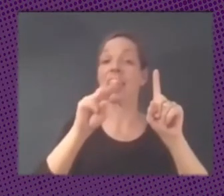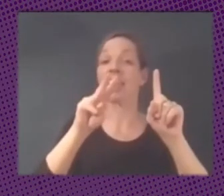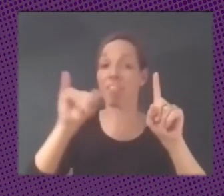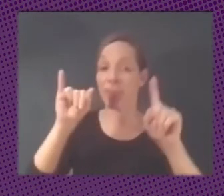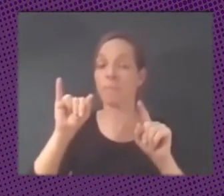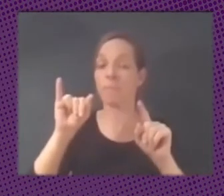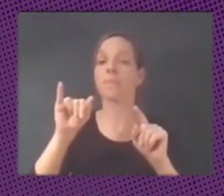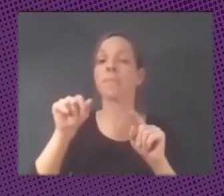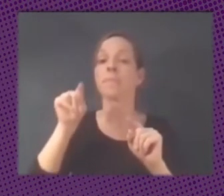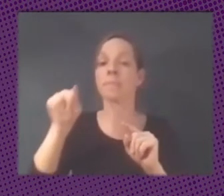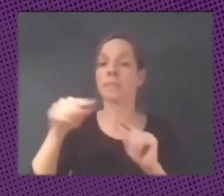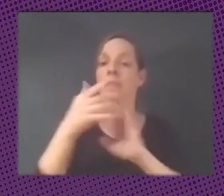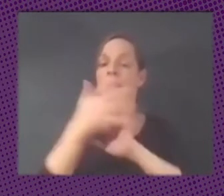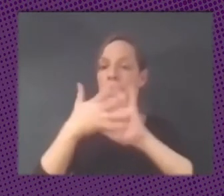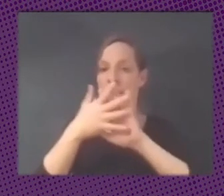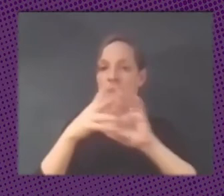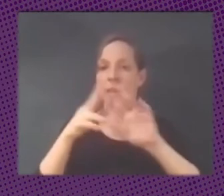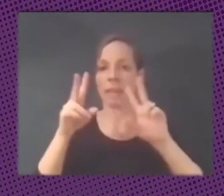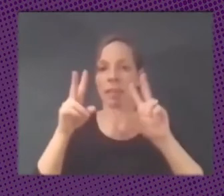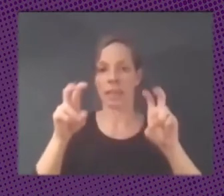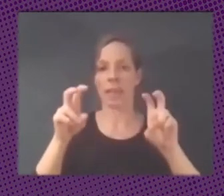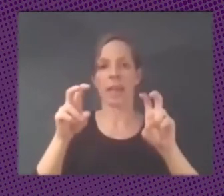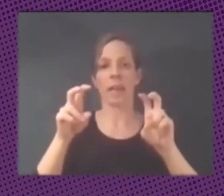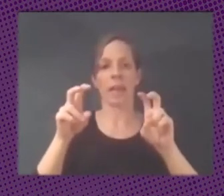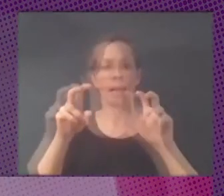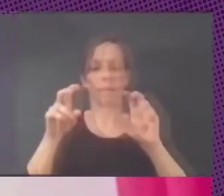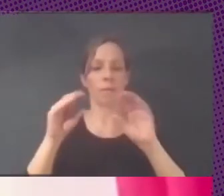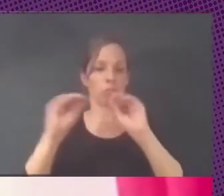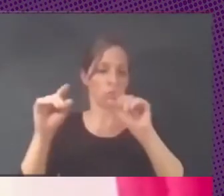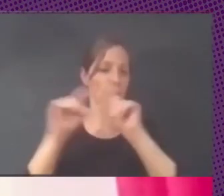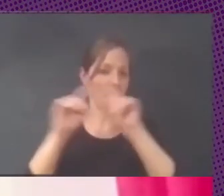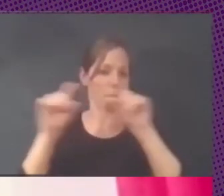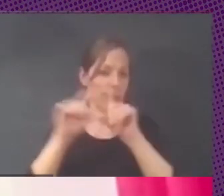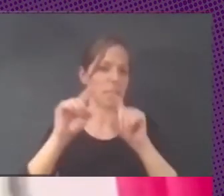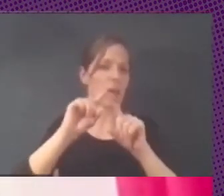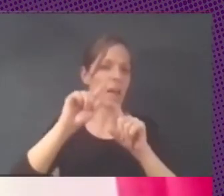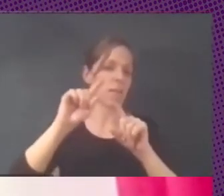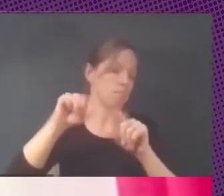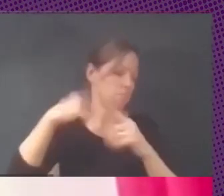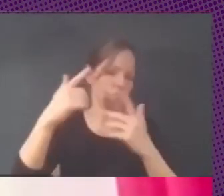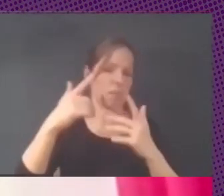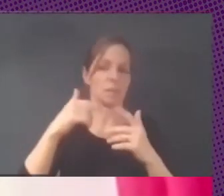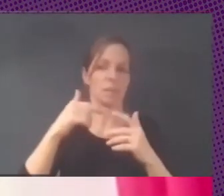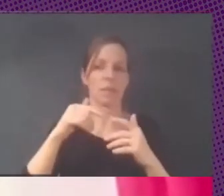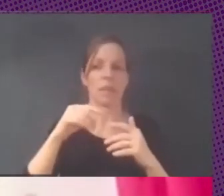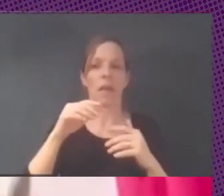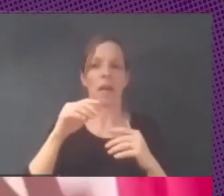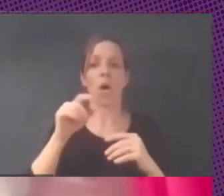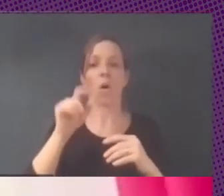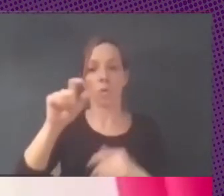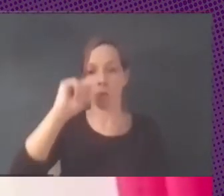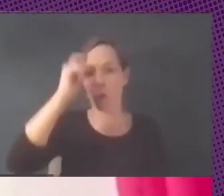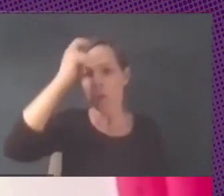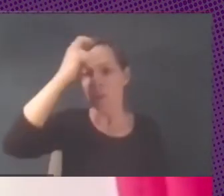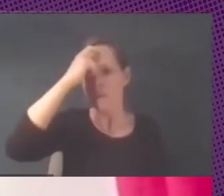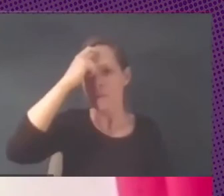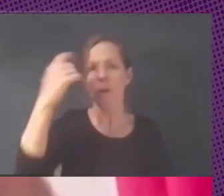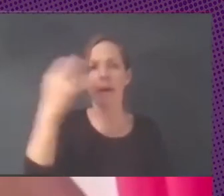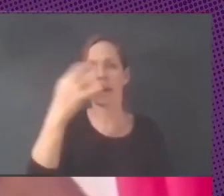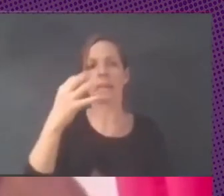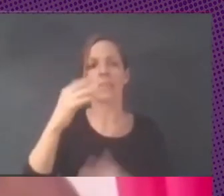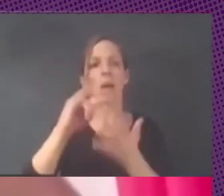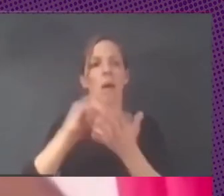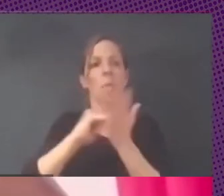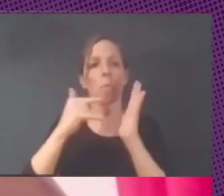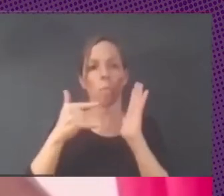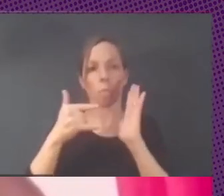de hacer forks y Álvaro también se ha extendido después en esto ese término refiere a hacer un proyecto derivado o sea tienes